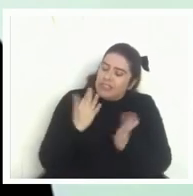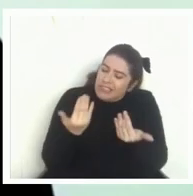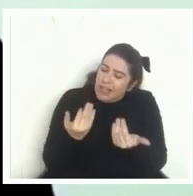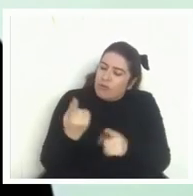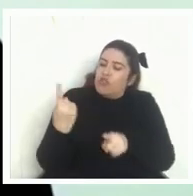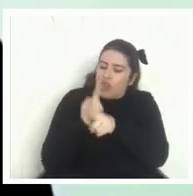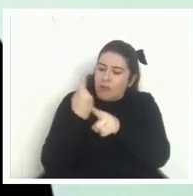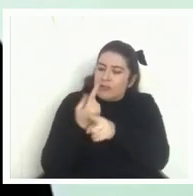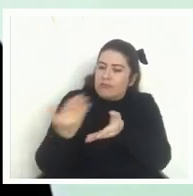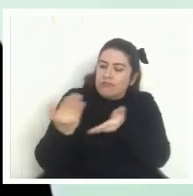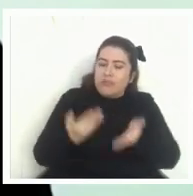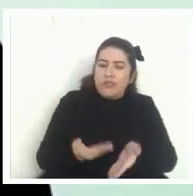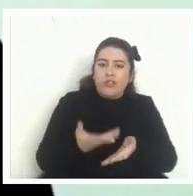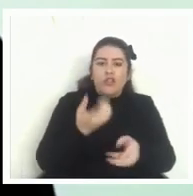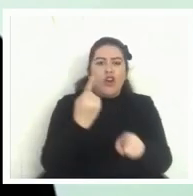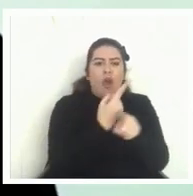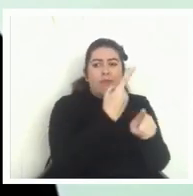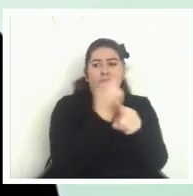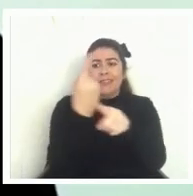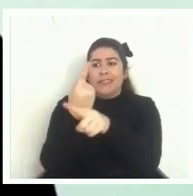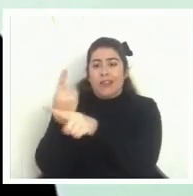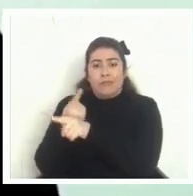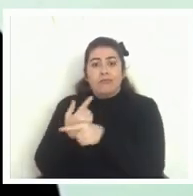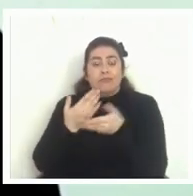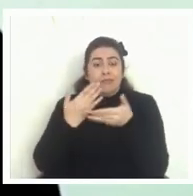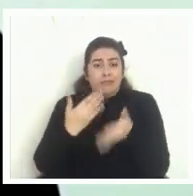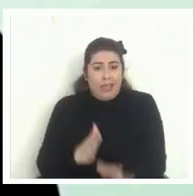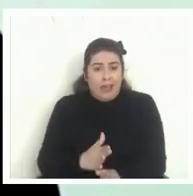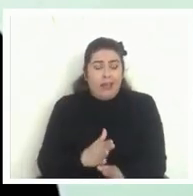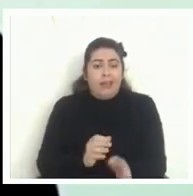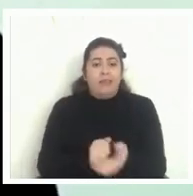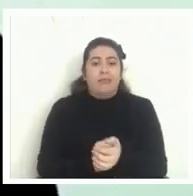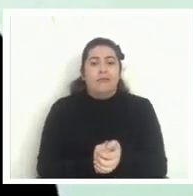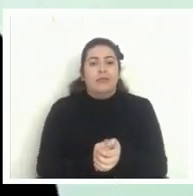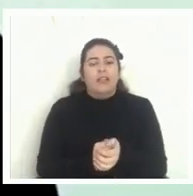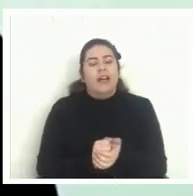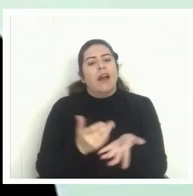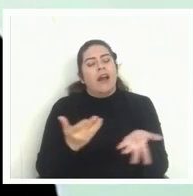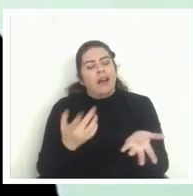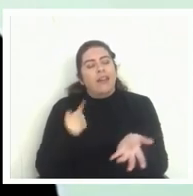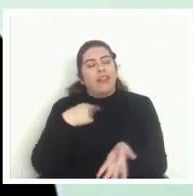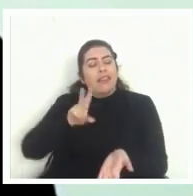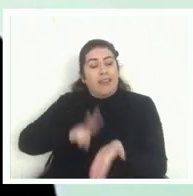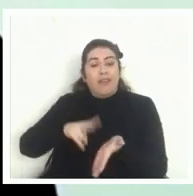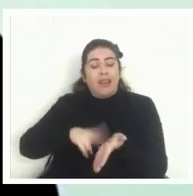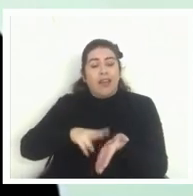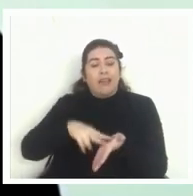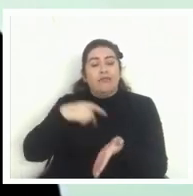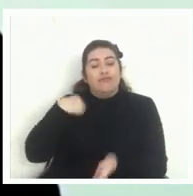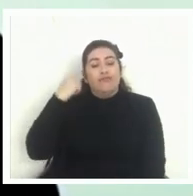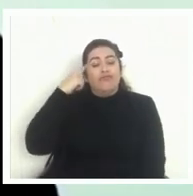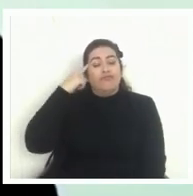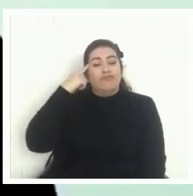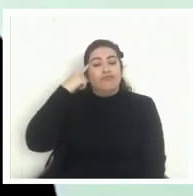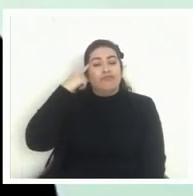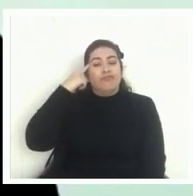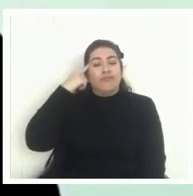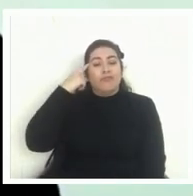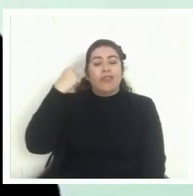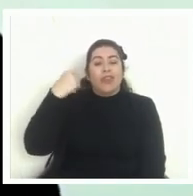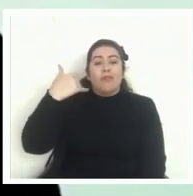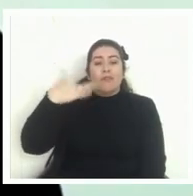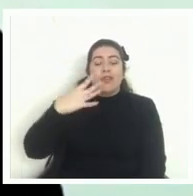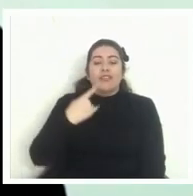hemos conversado con todos ellos y realmente creo que son importantes estos